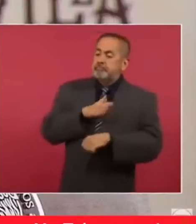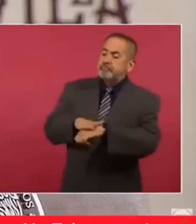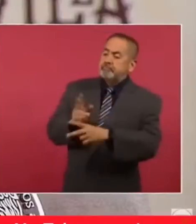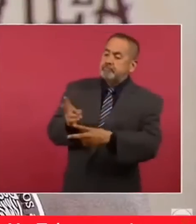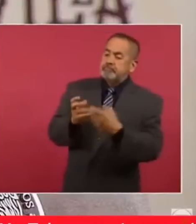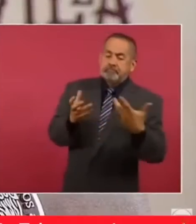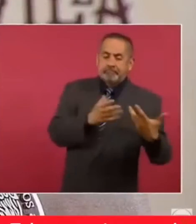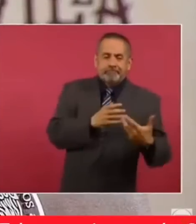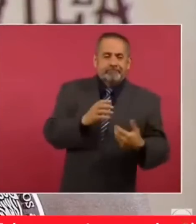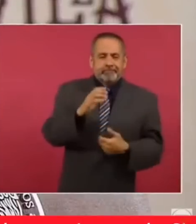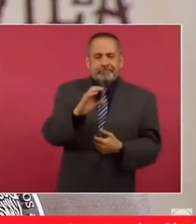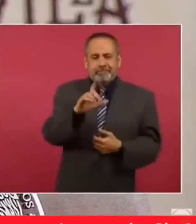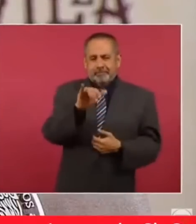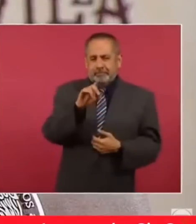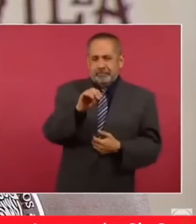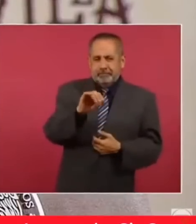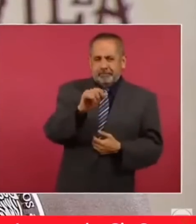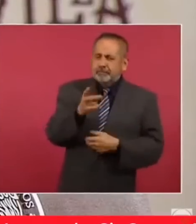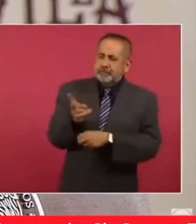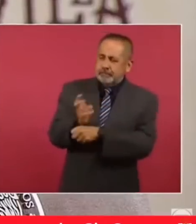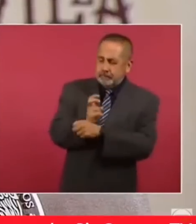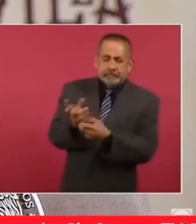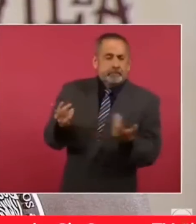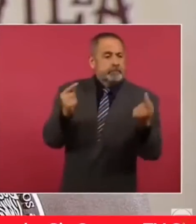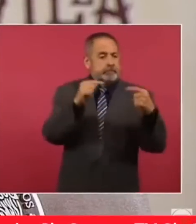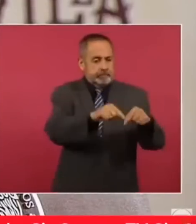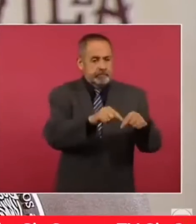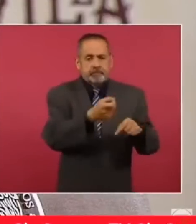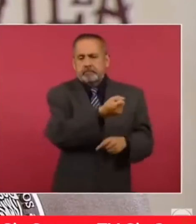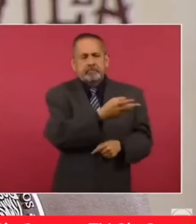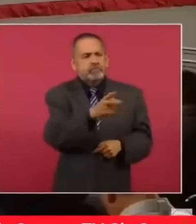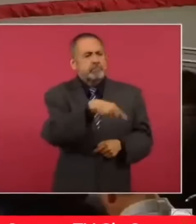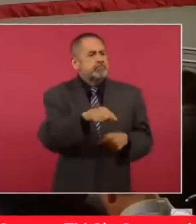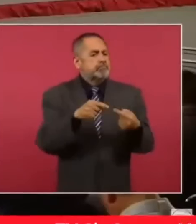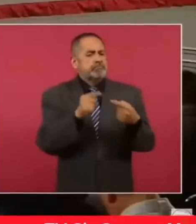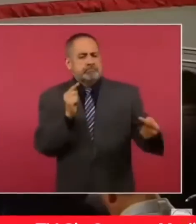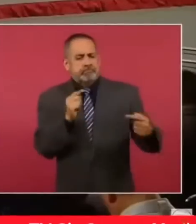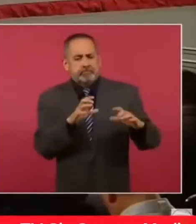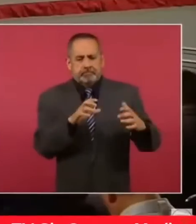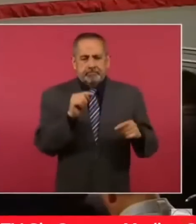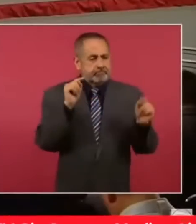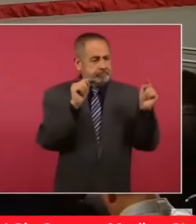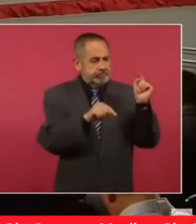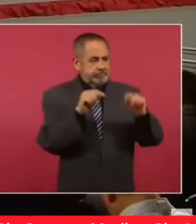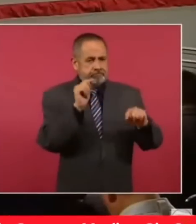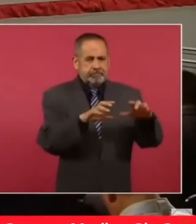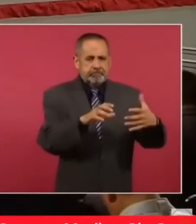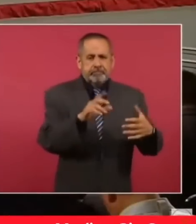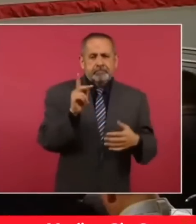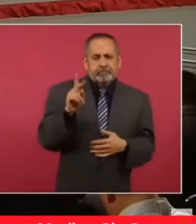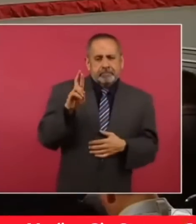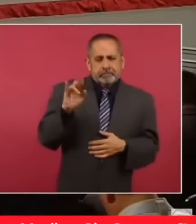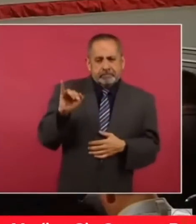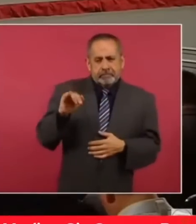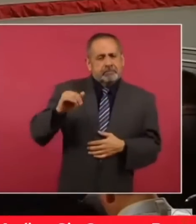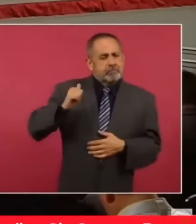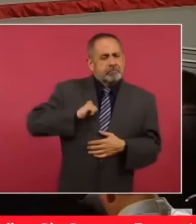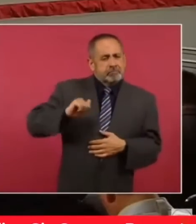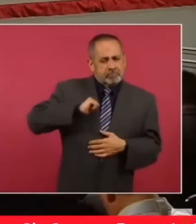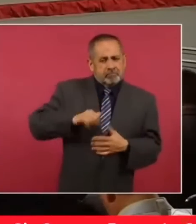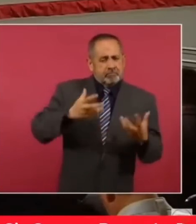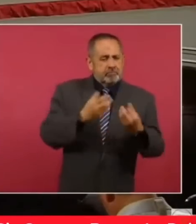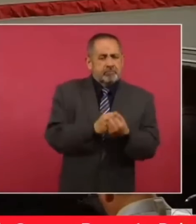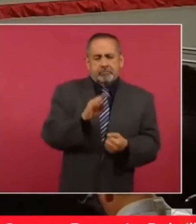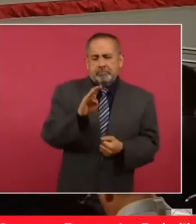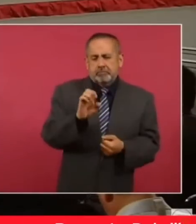González, llegaron a los aspirantes de la oposición a la presidencia de la república, desde pristas de viejo cuño como